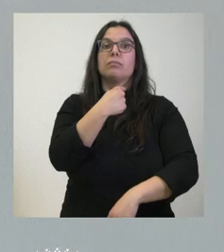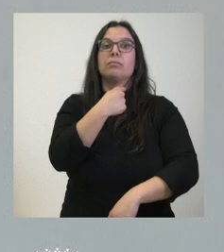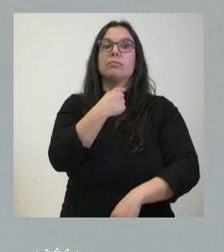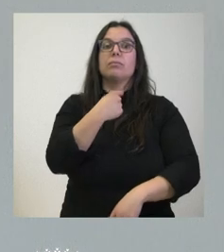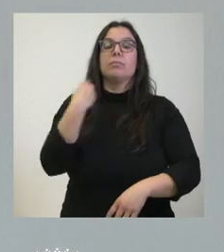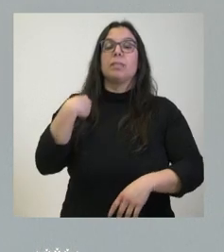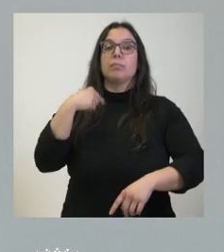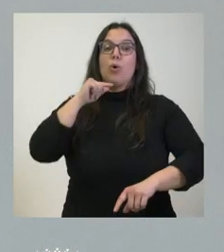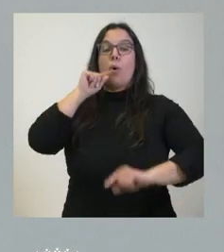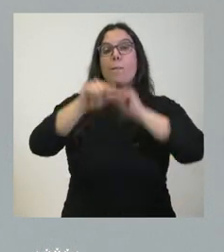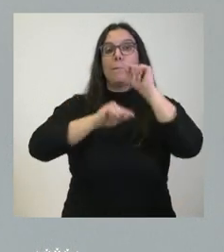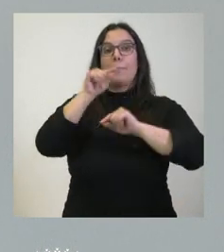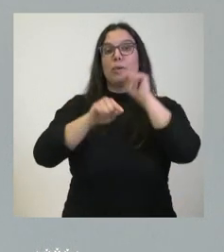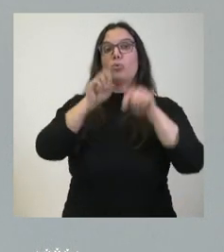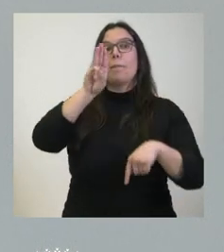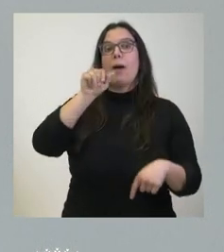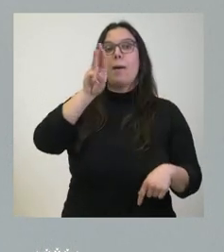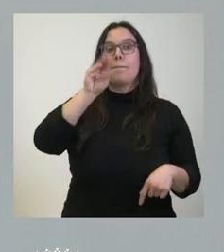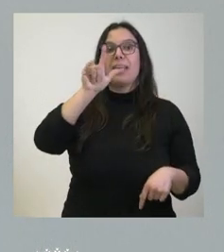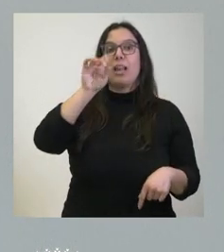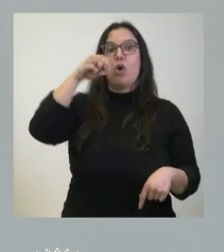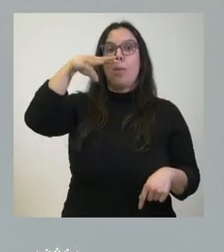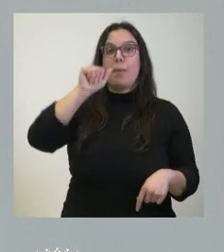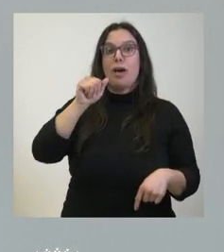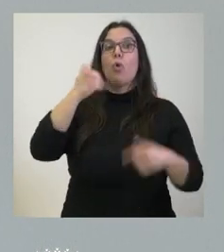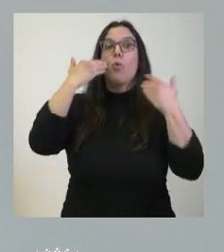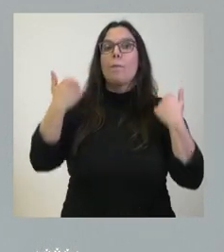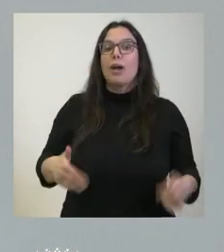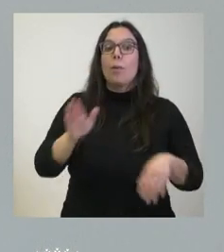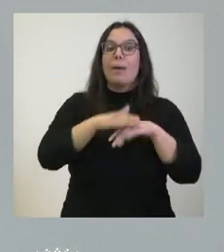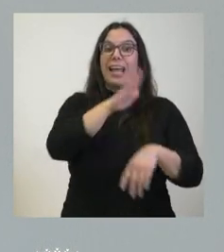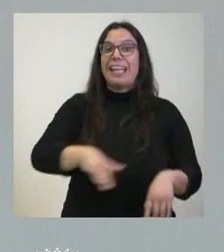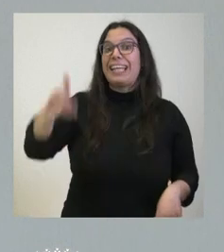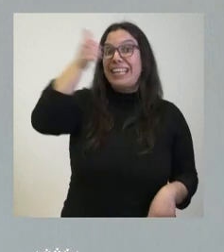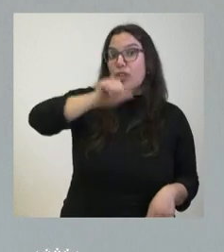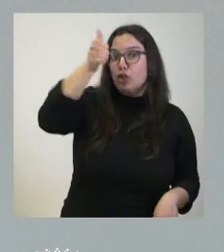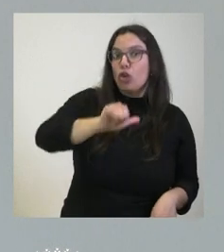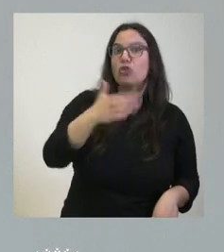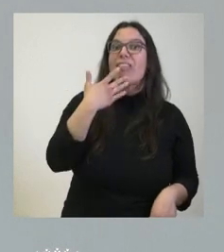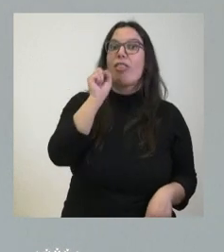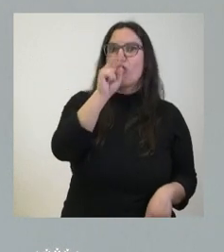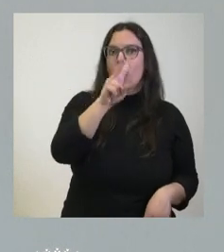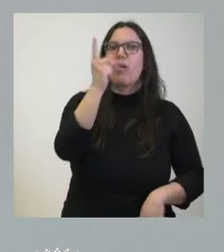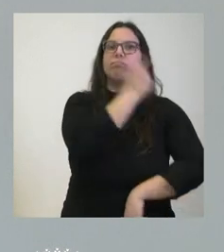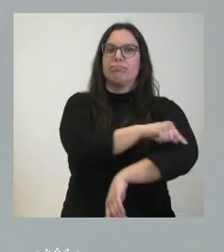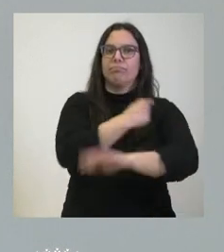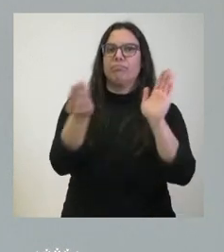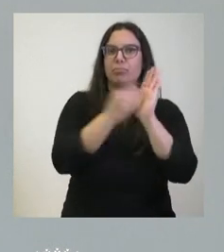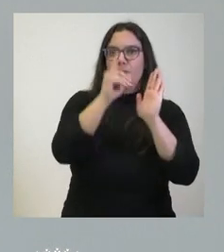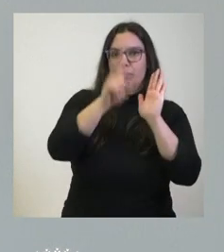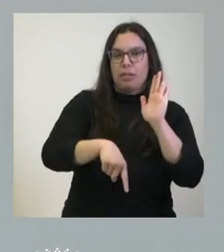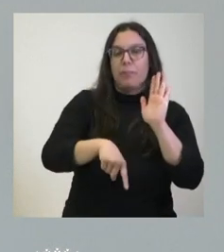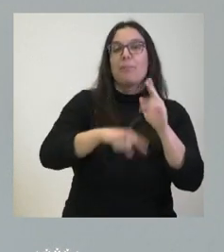papiloma humano para niños, varones en la población de 12 años y también